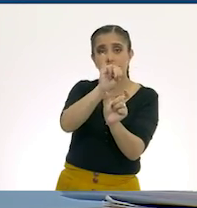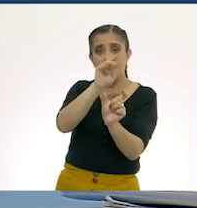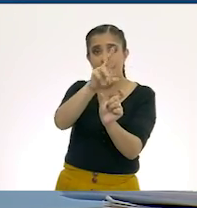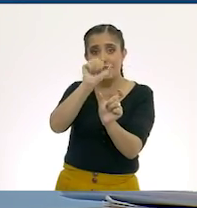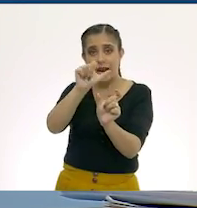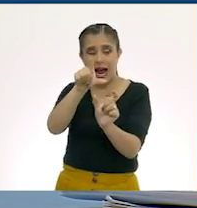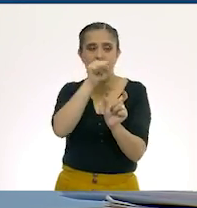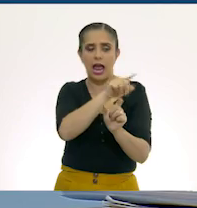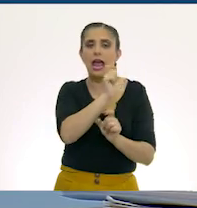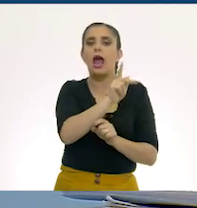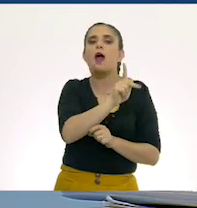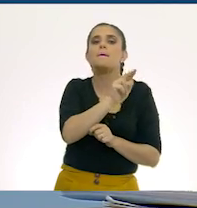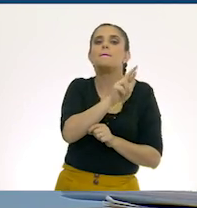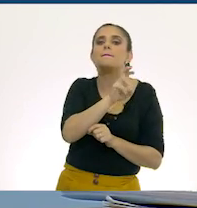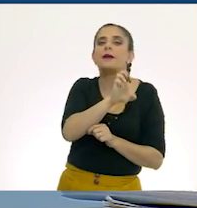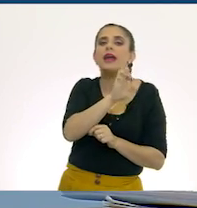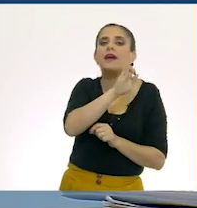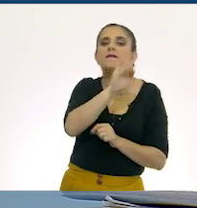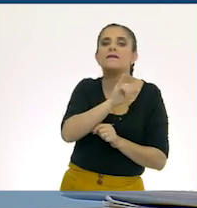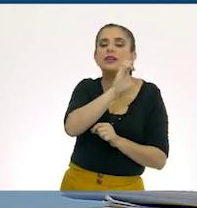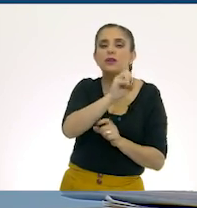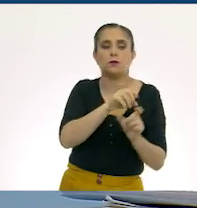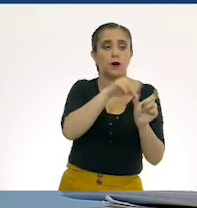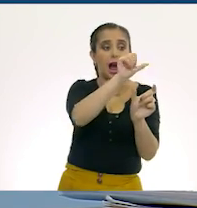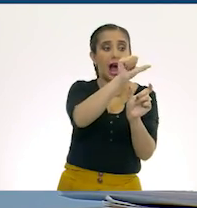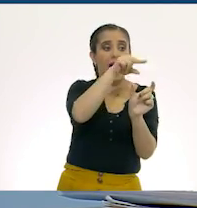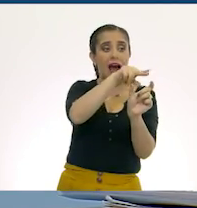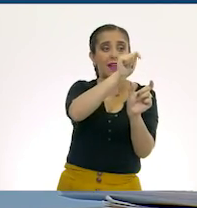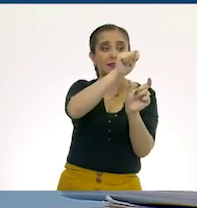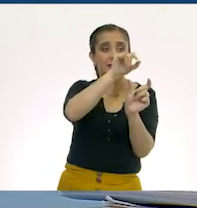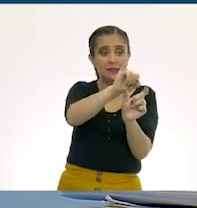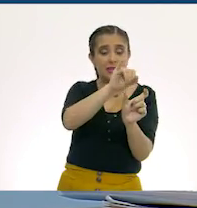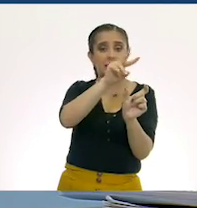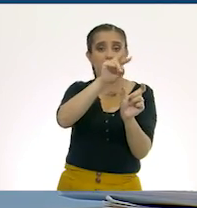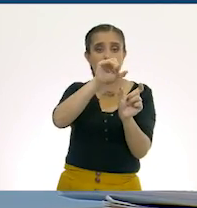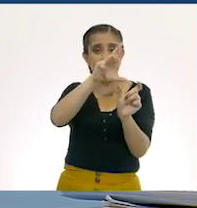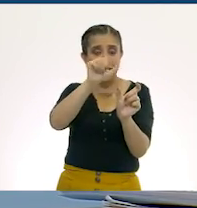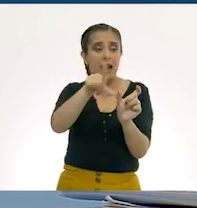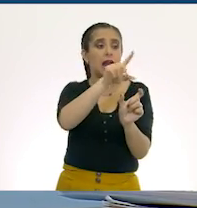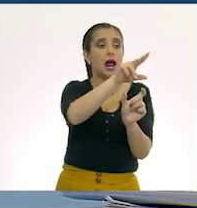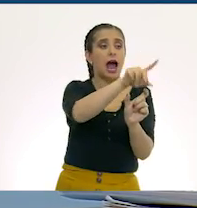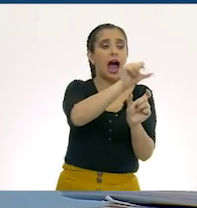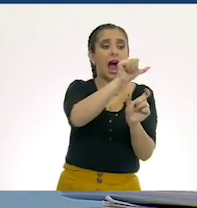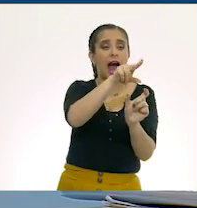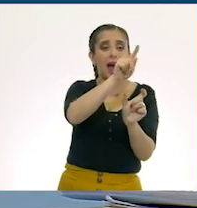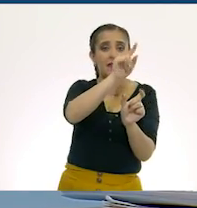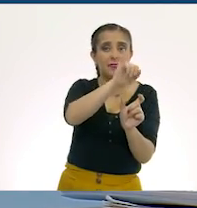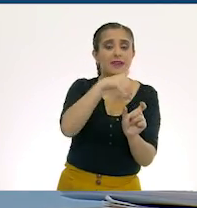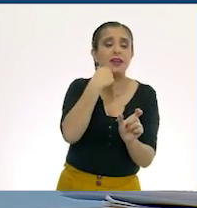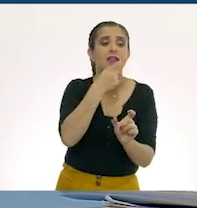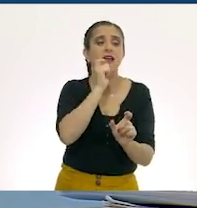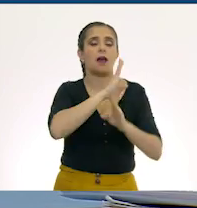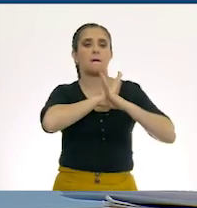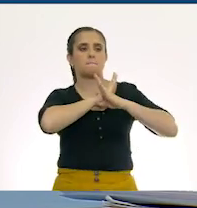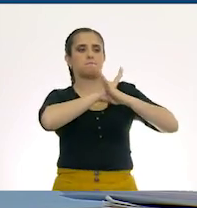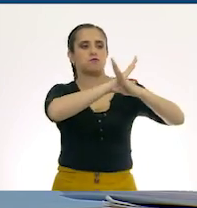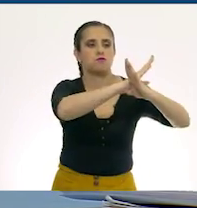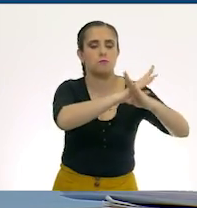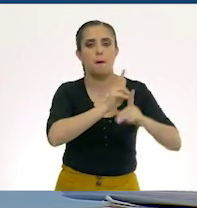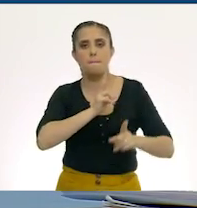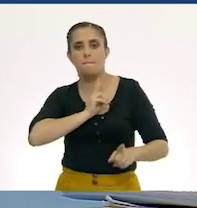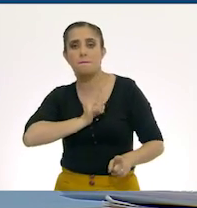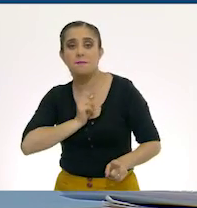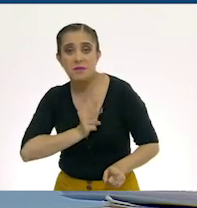contra, ¿no, maestra? Así es. Y viral, que se refiere a un virus.